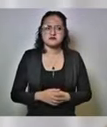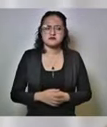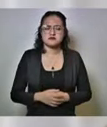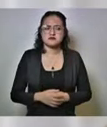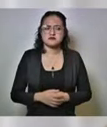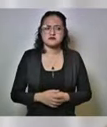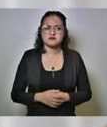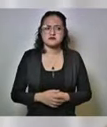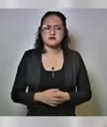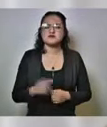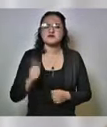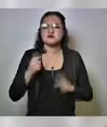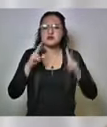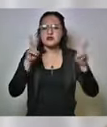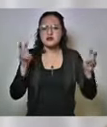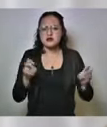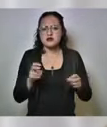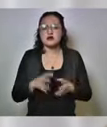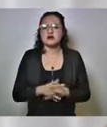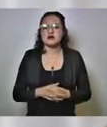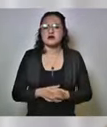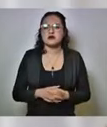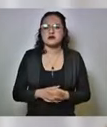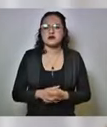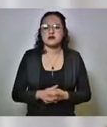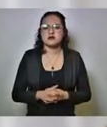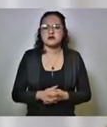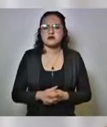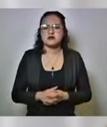del tema del brote